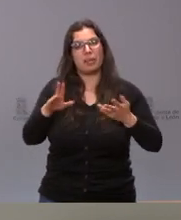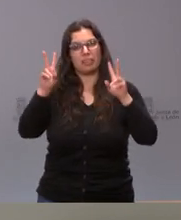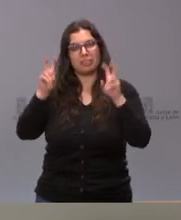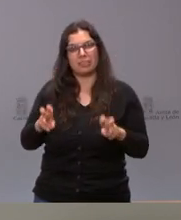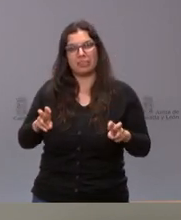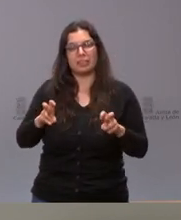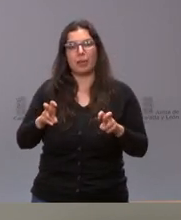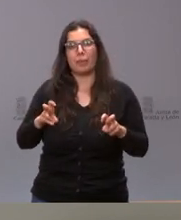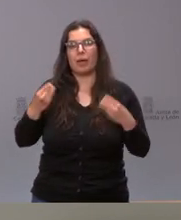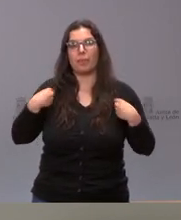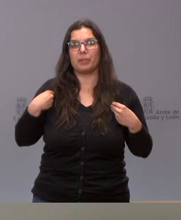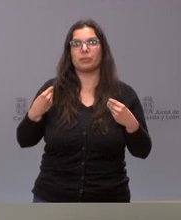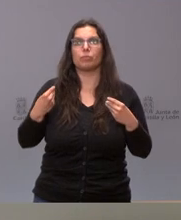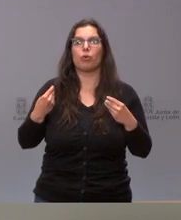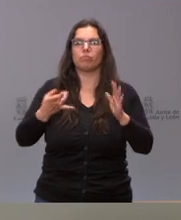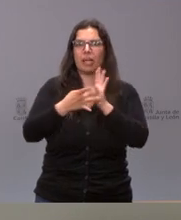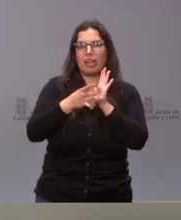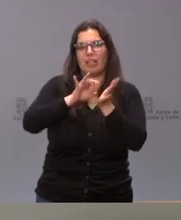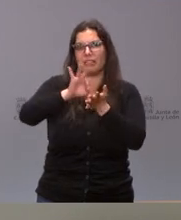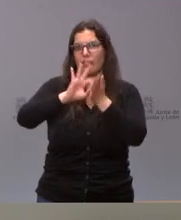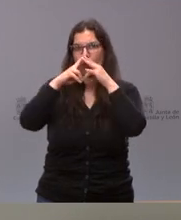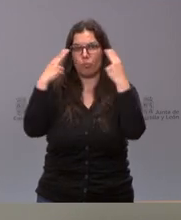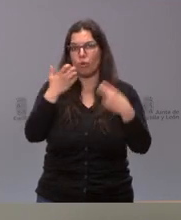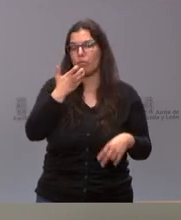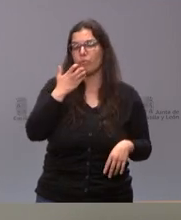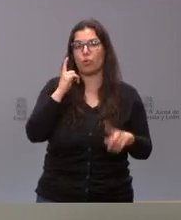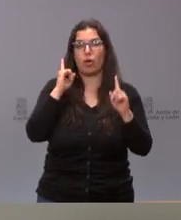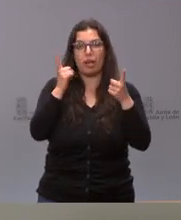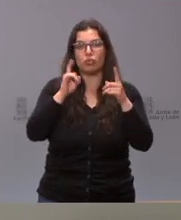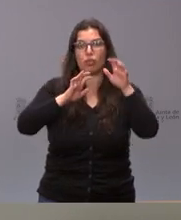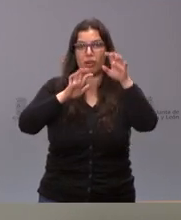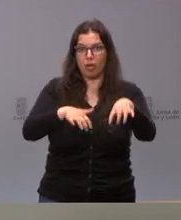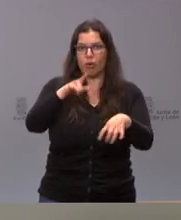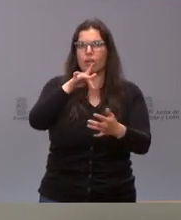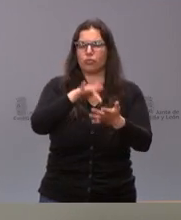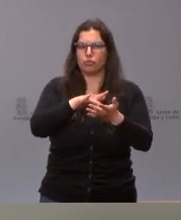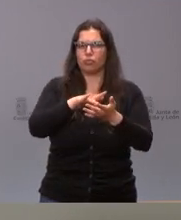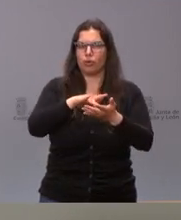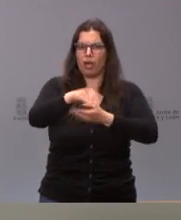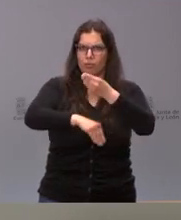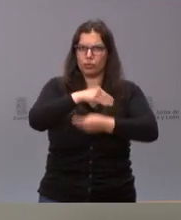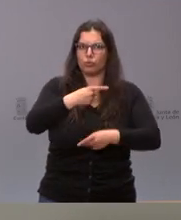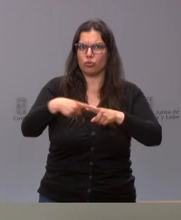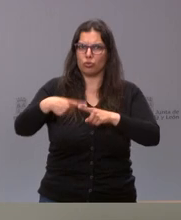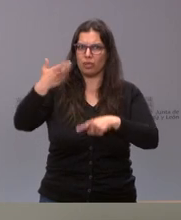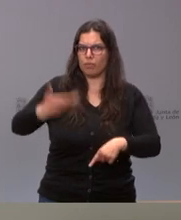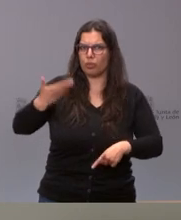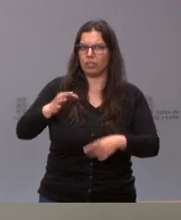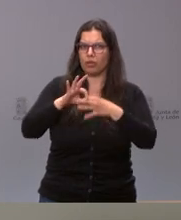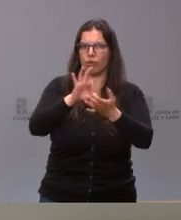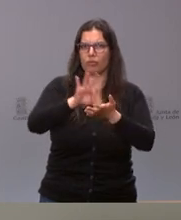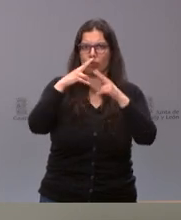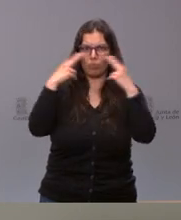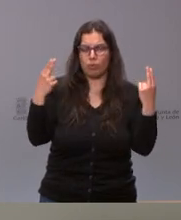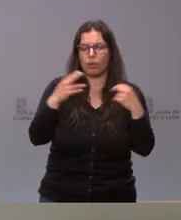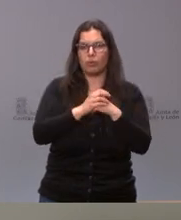propia calidad de los servicios públicos que saben ustedes que en el caso de León ha habido actuaciones muy importantes en diversos servicios públicos por lo que se refiere